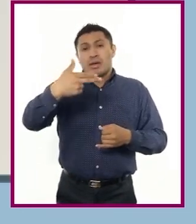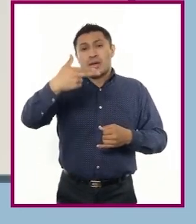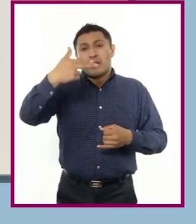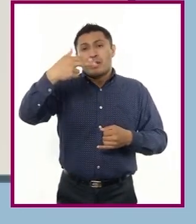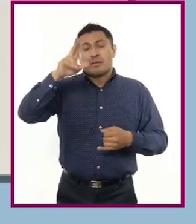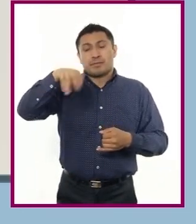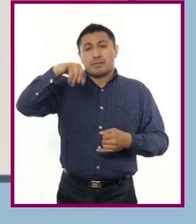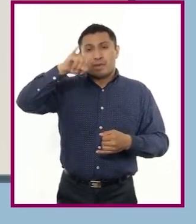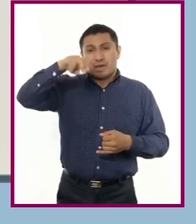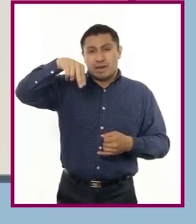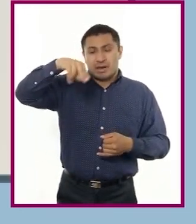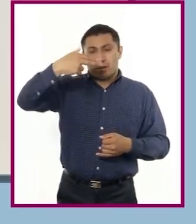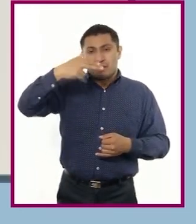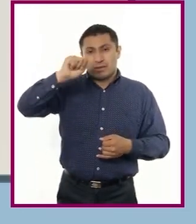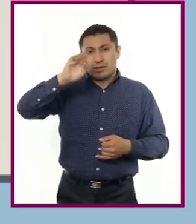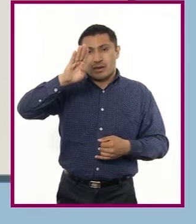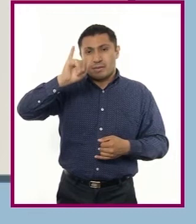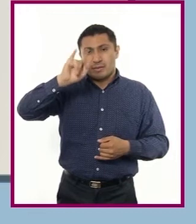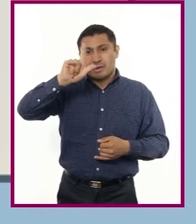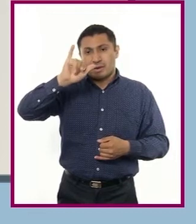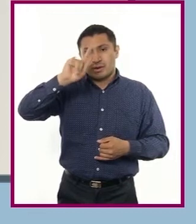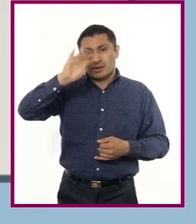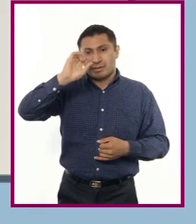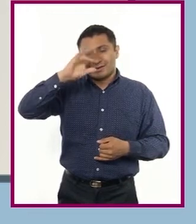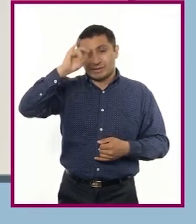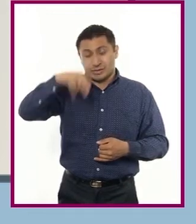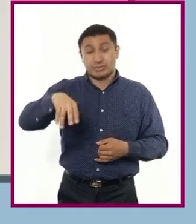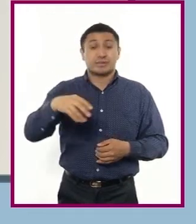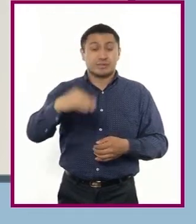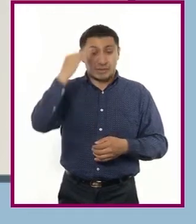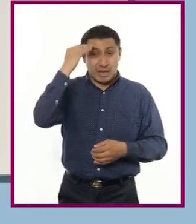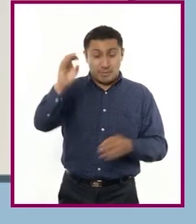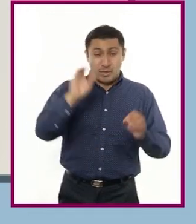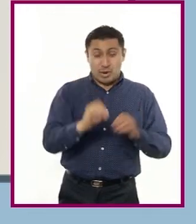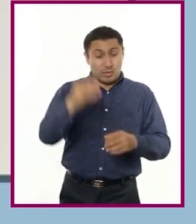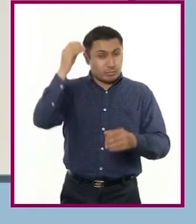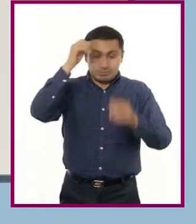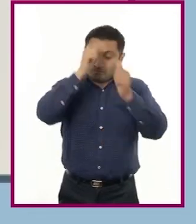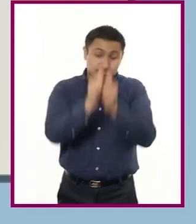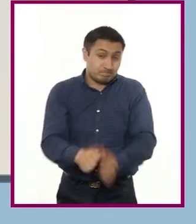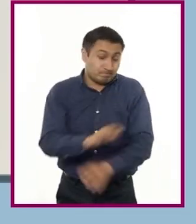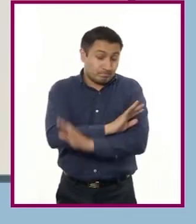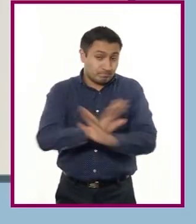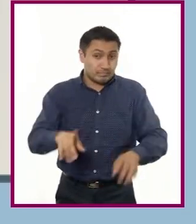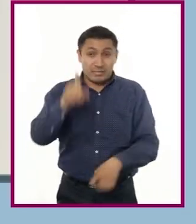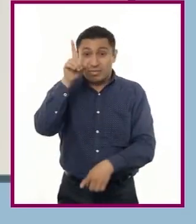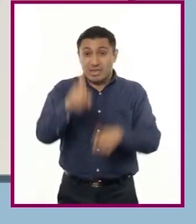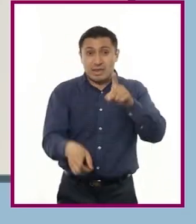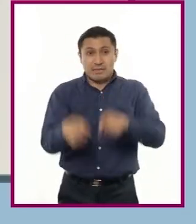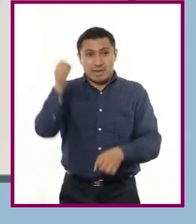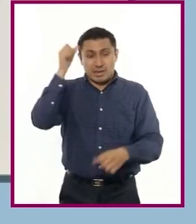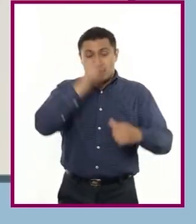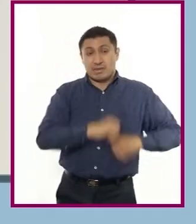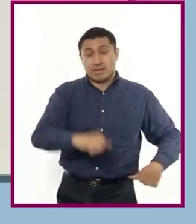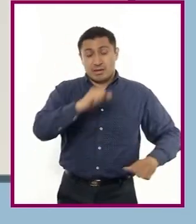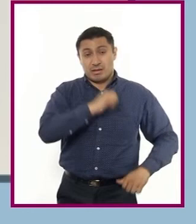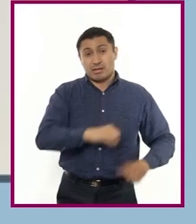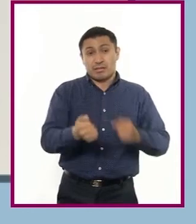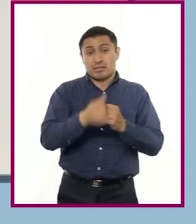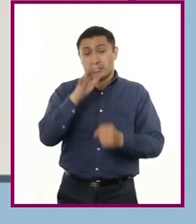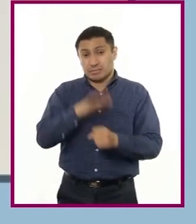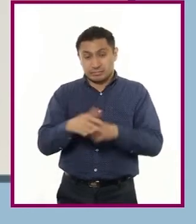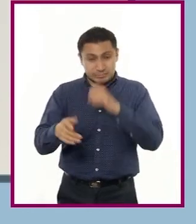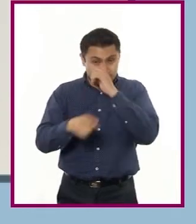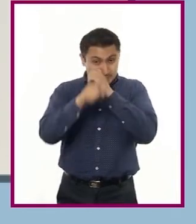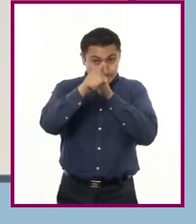temporalmente al servidor público de su puesto, cargo o comisión, según determine la autoridad administrativa. Como